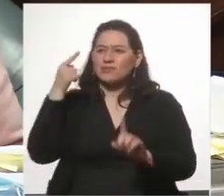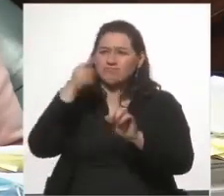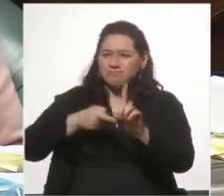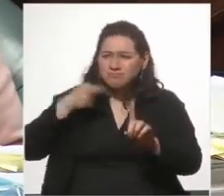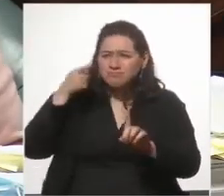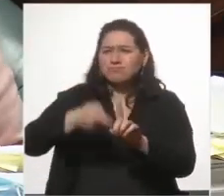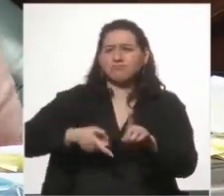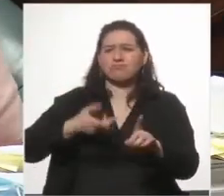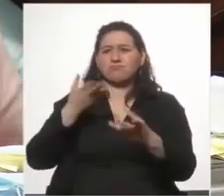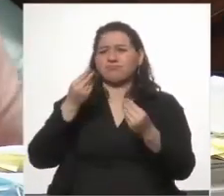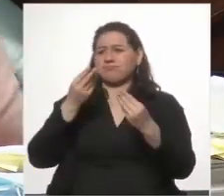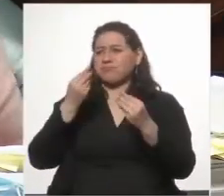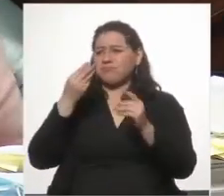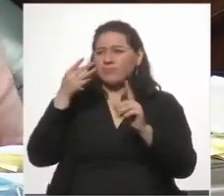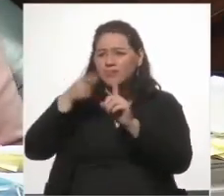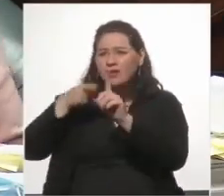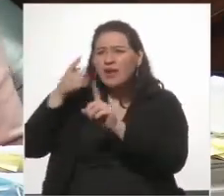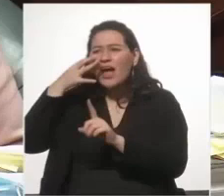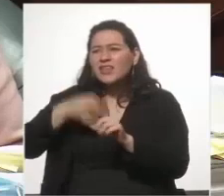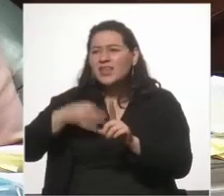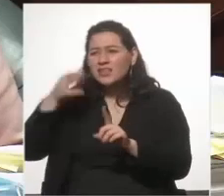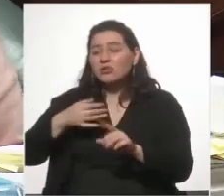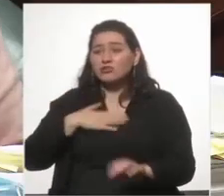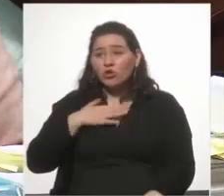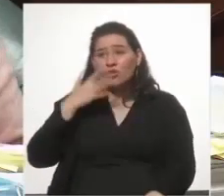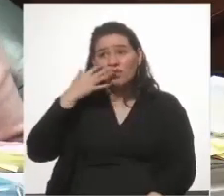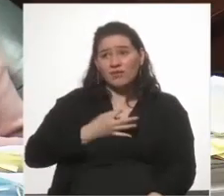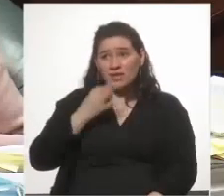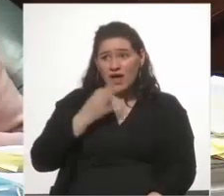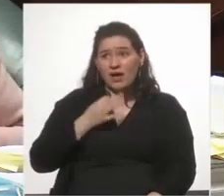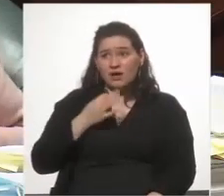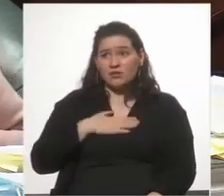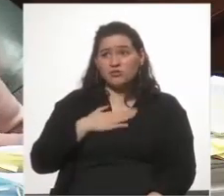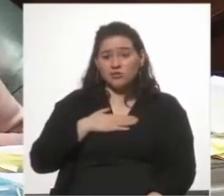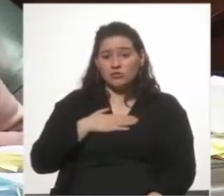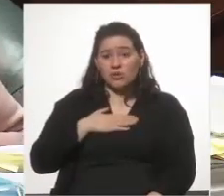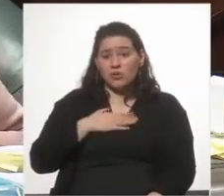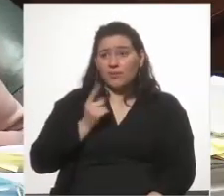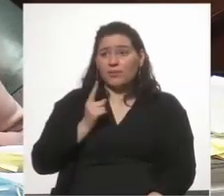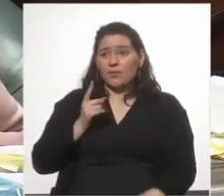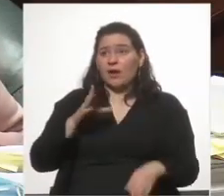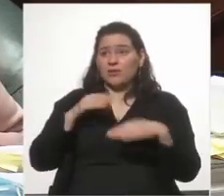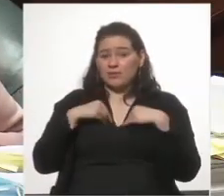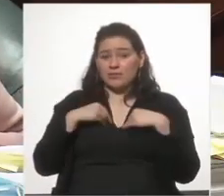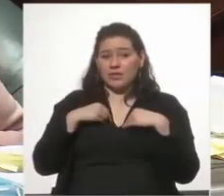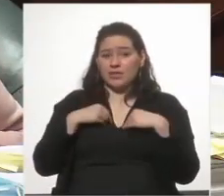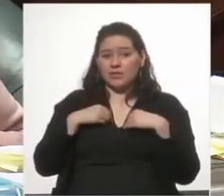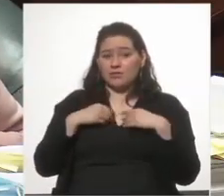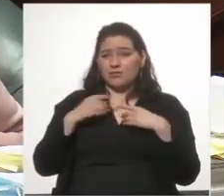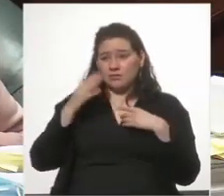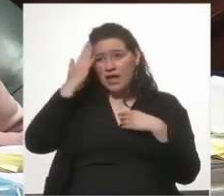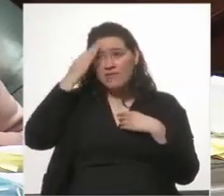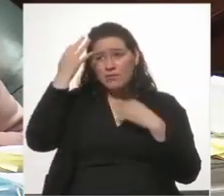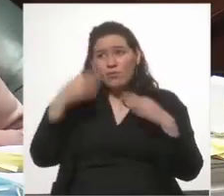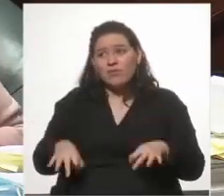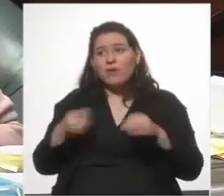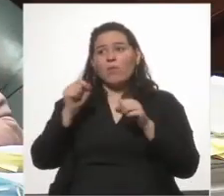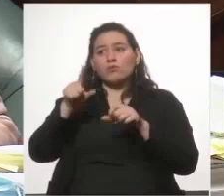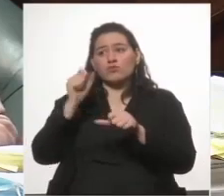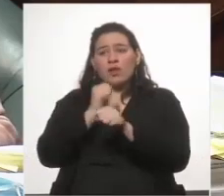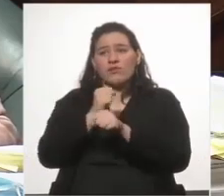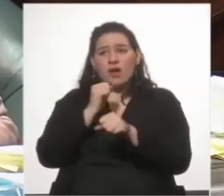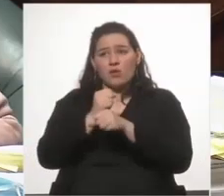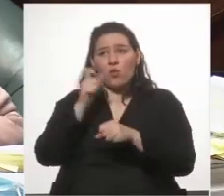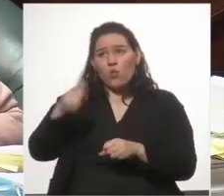a las defensas, hostigamiento a los testigos. Yo la verdad lo iba porque yo fui receptora de juzgado penal señora Presidente. Sé muy bien cómo se trata